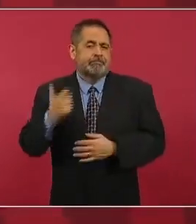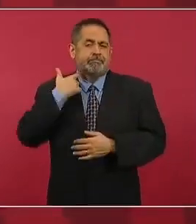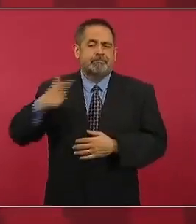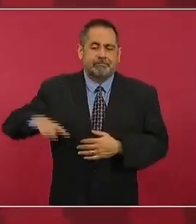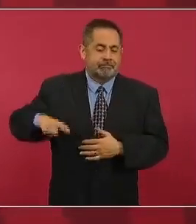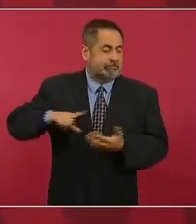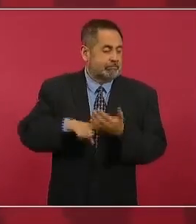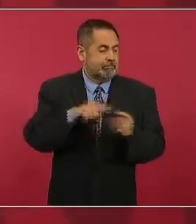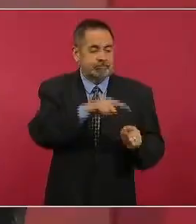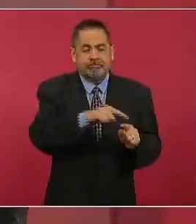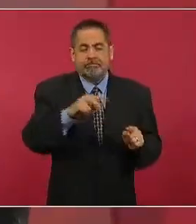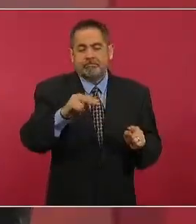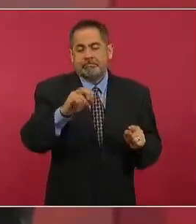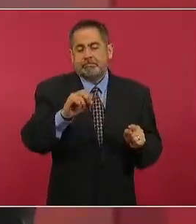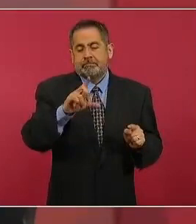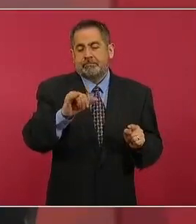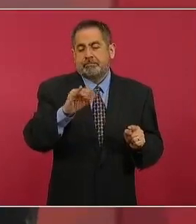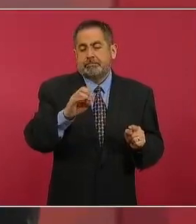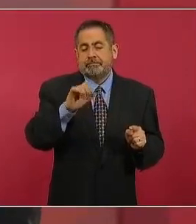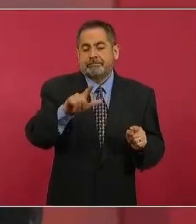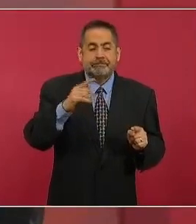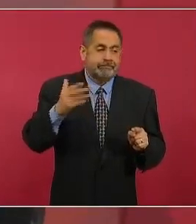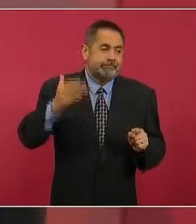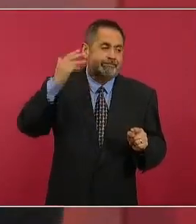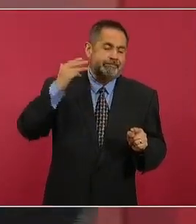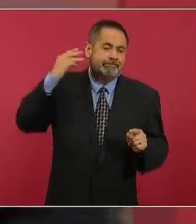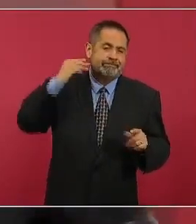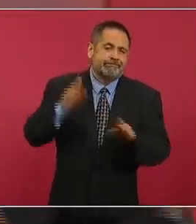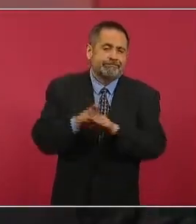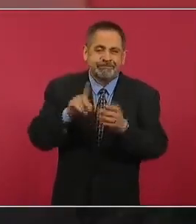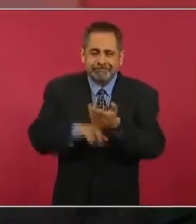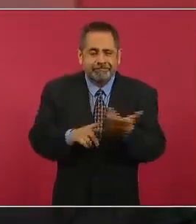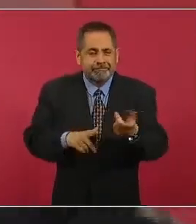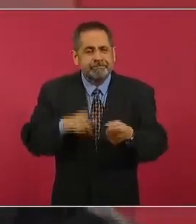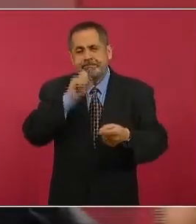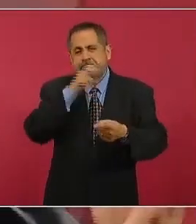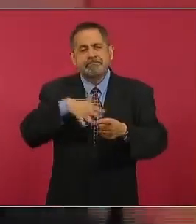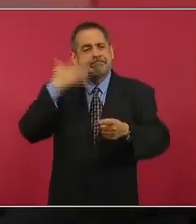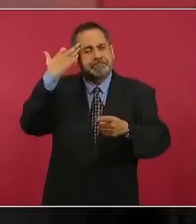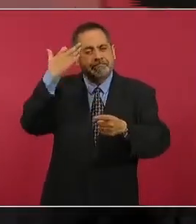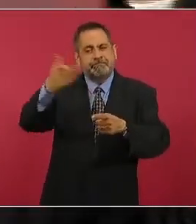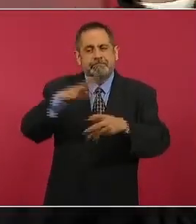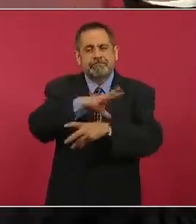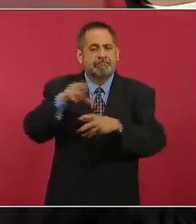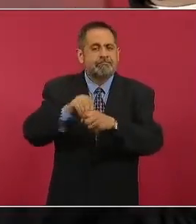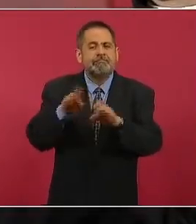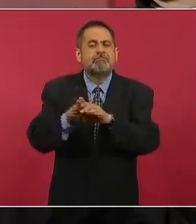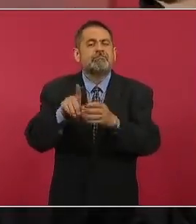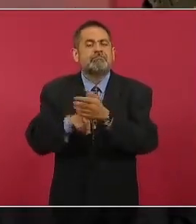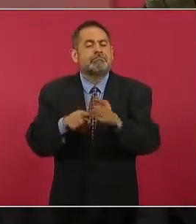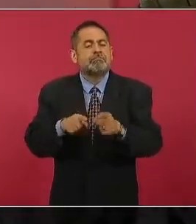neoliberales anteriores o de todo el periodo en que